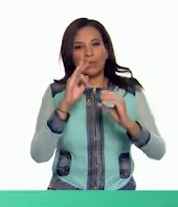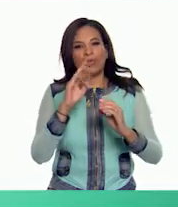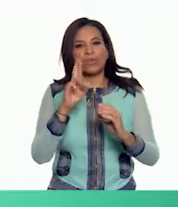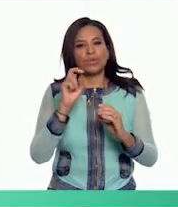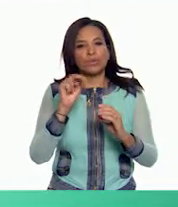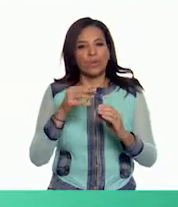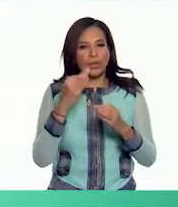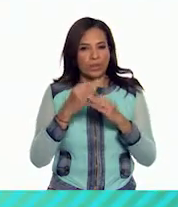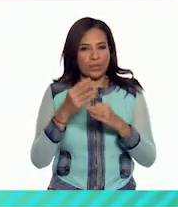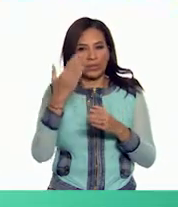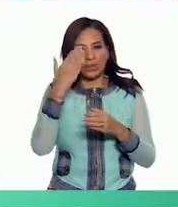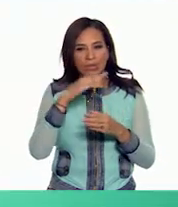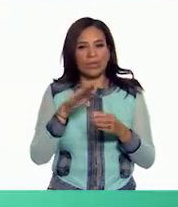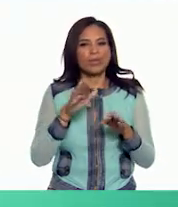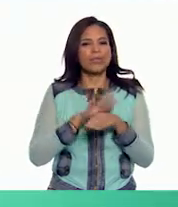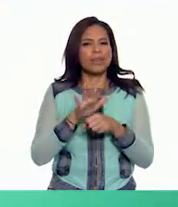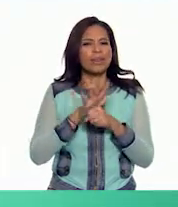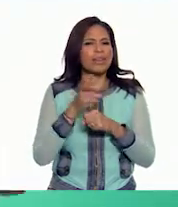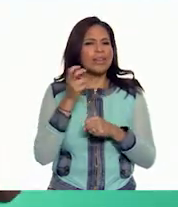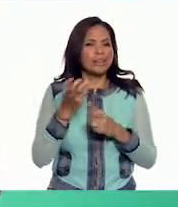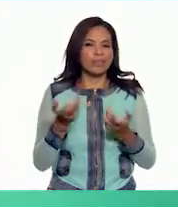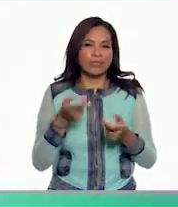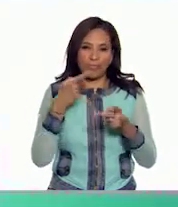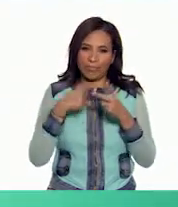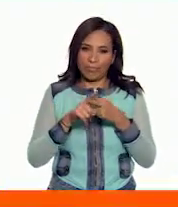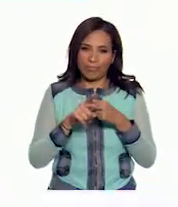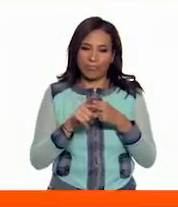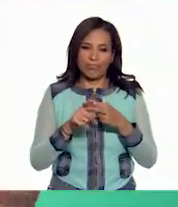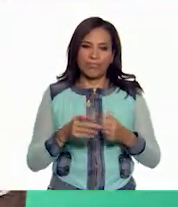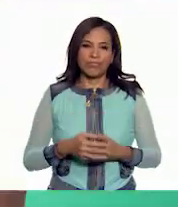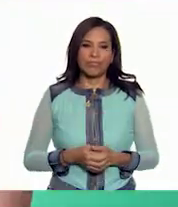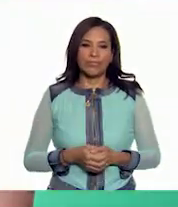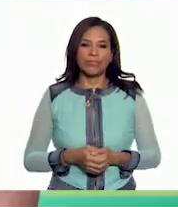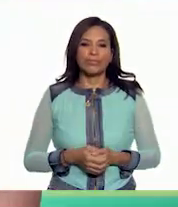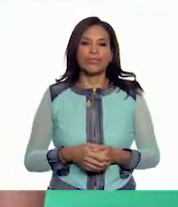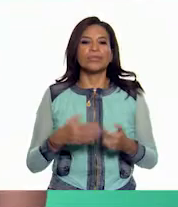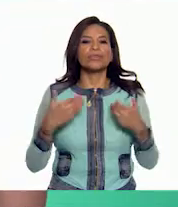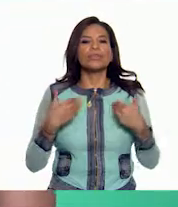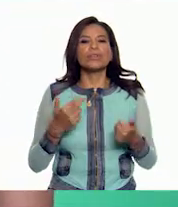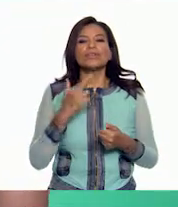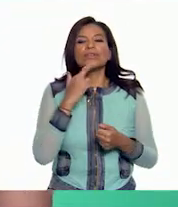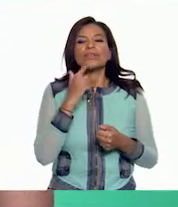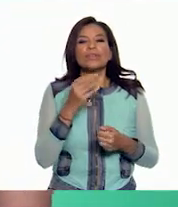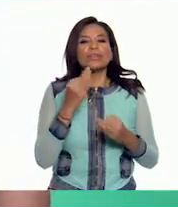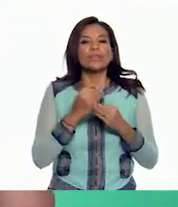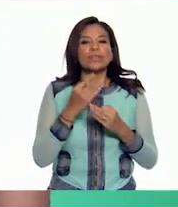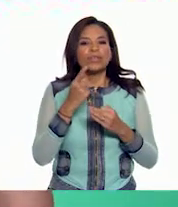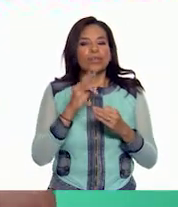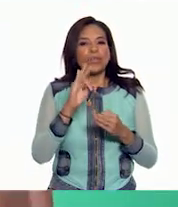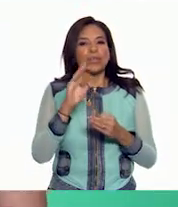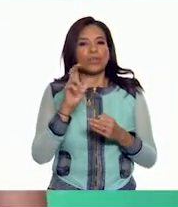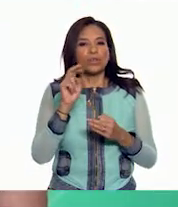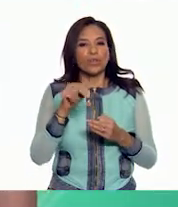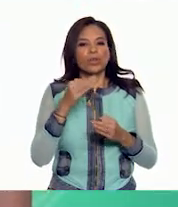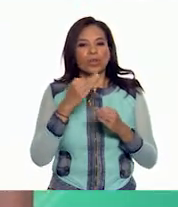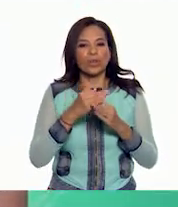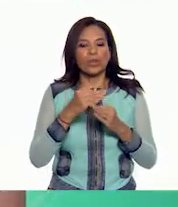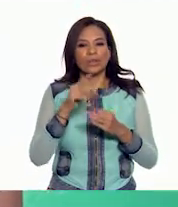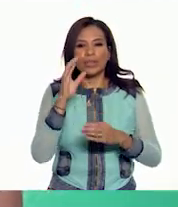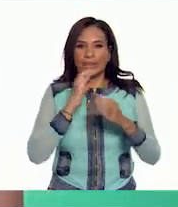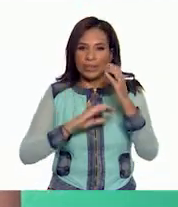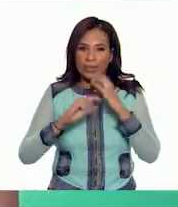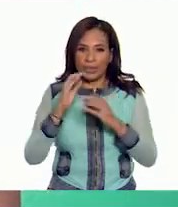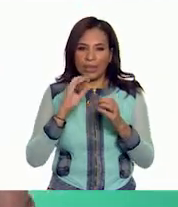¿Están listos para saber más al respecto? ¡Comencemos! Para comprender mejor lo que es una función, es momento de